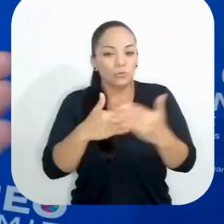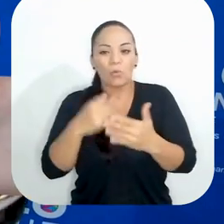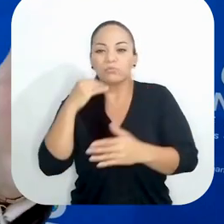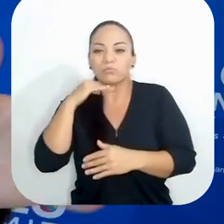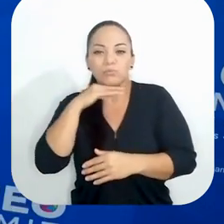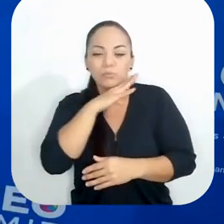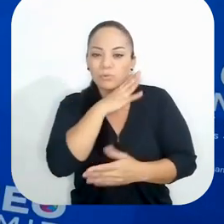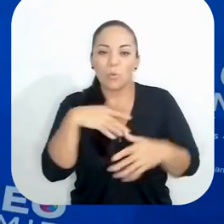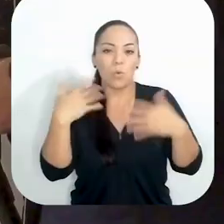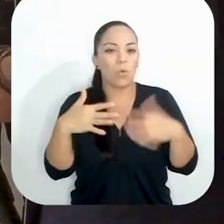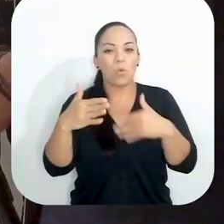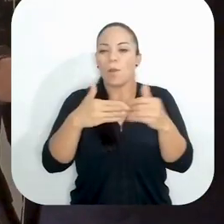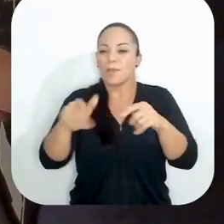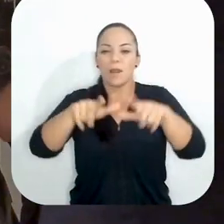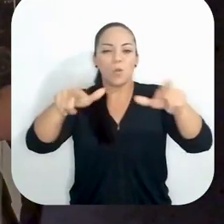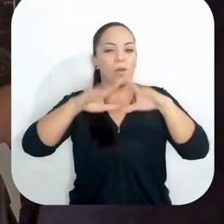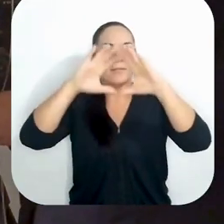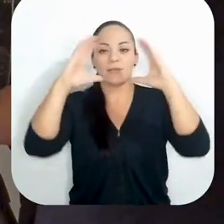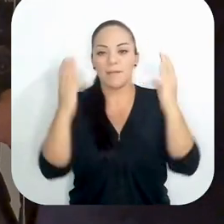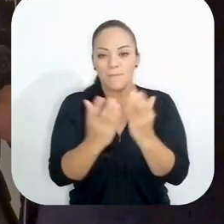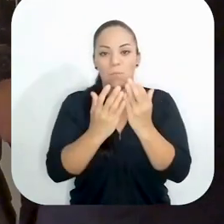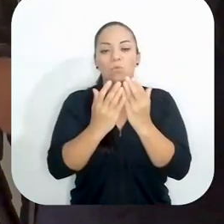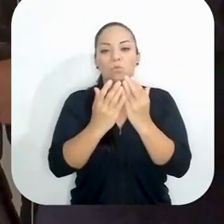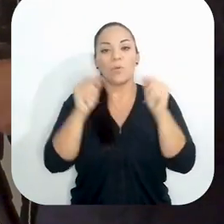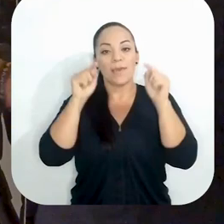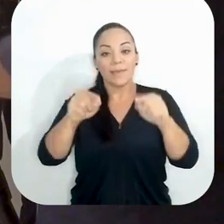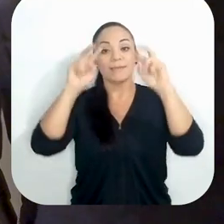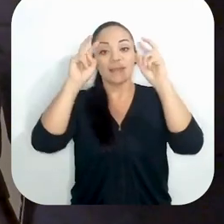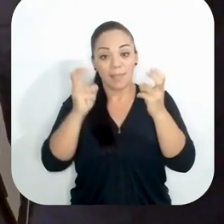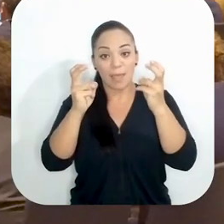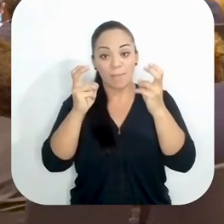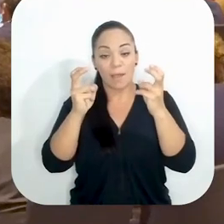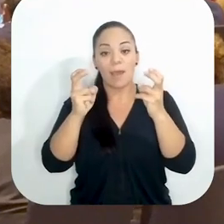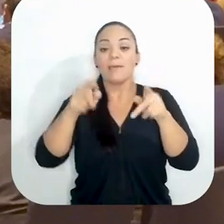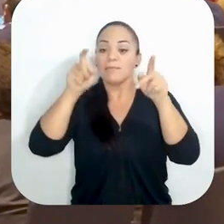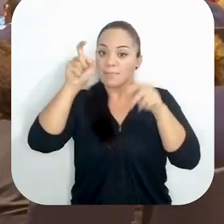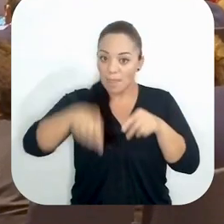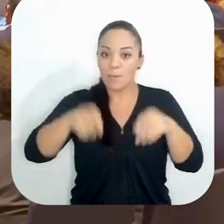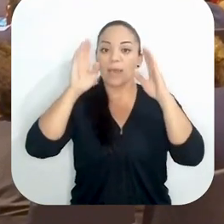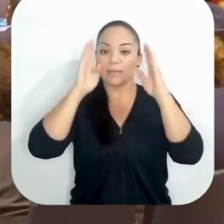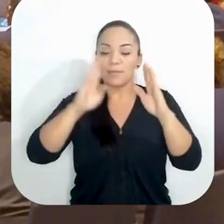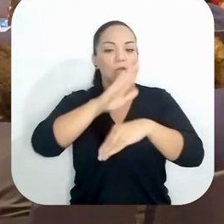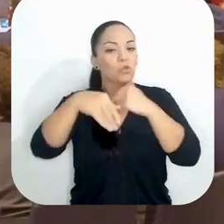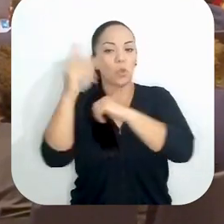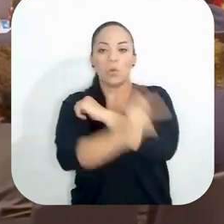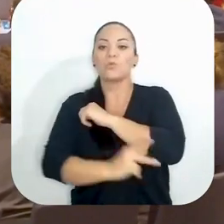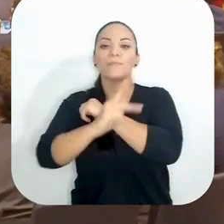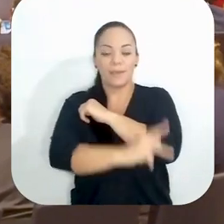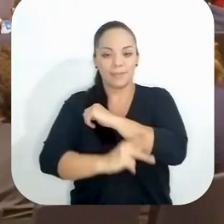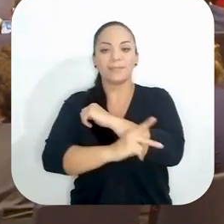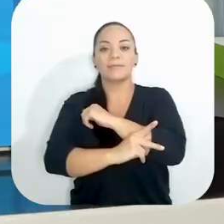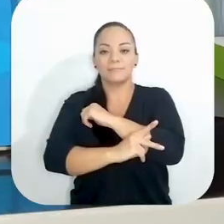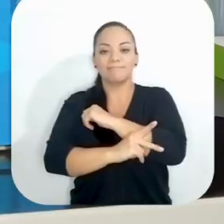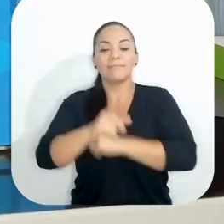no conocen fronteras y esta es una área en la que todos los países del hemisferio tenemos que trabajar